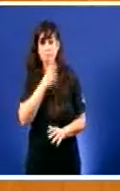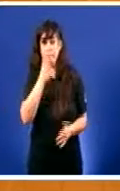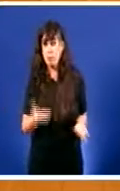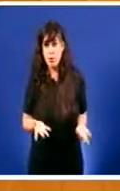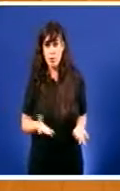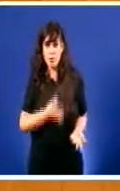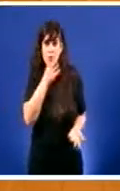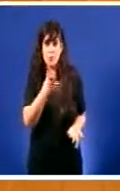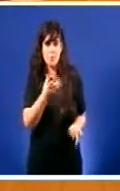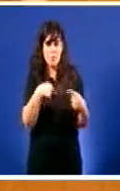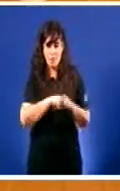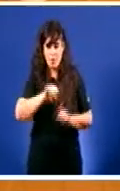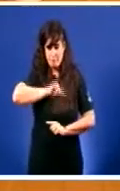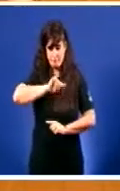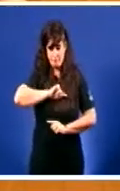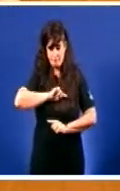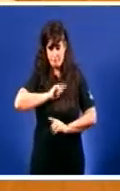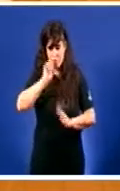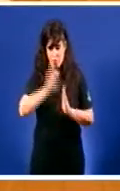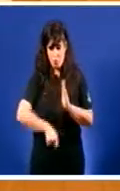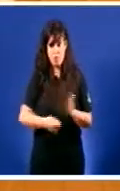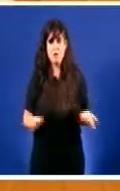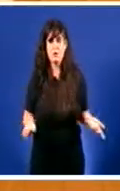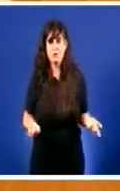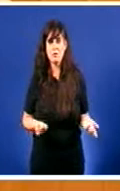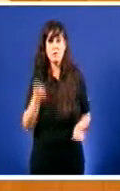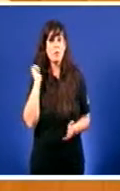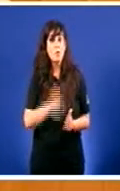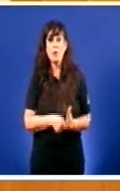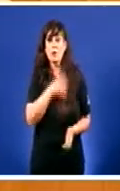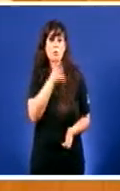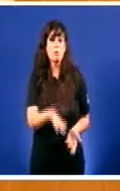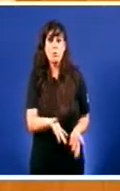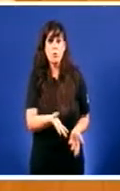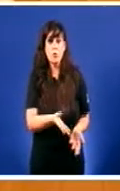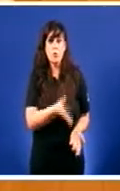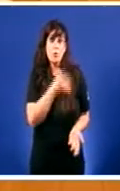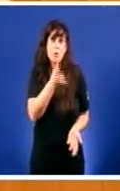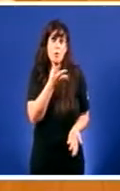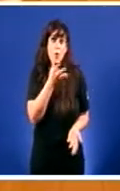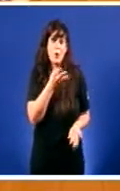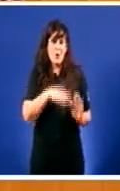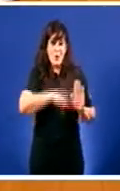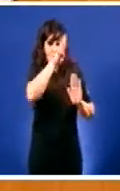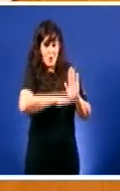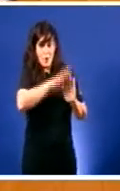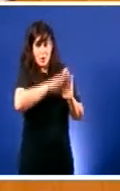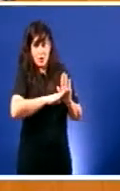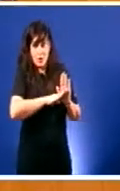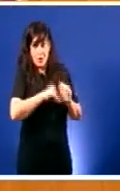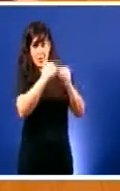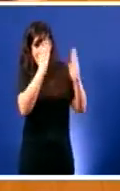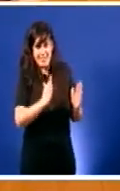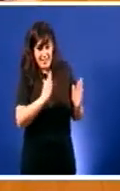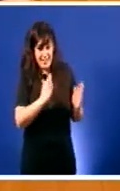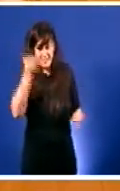condenadas en moitas ocasións a ter que Ter moitas peores condicións na casa que